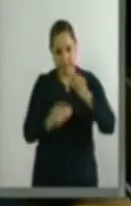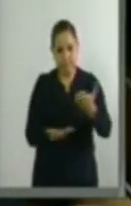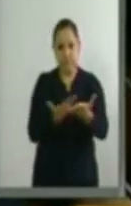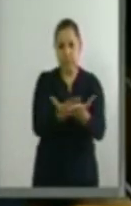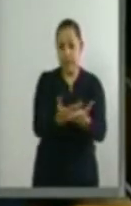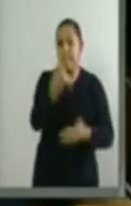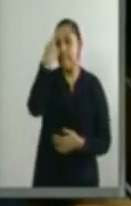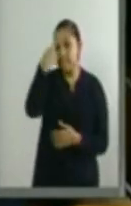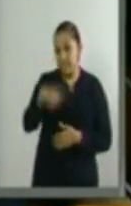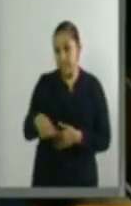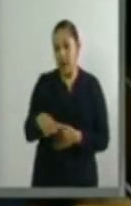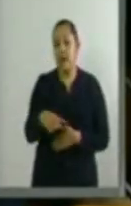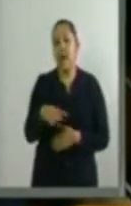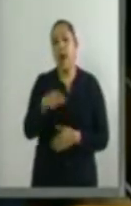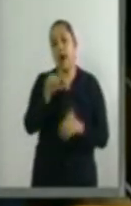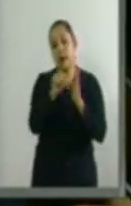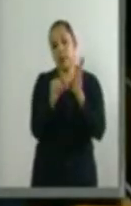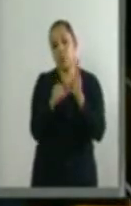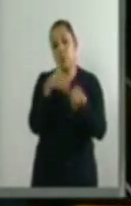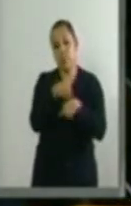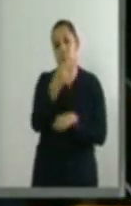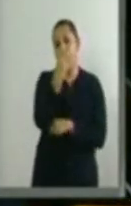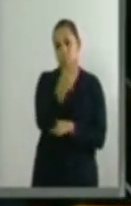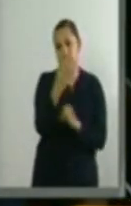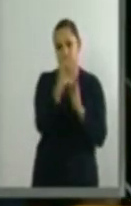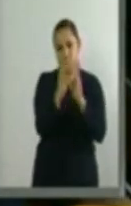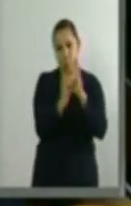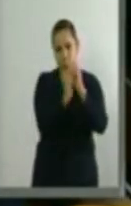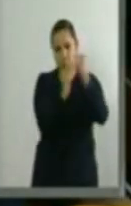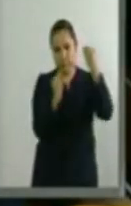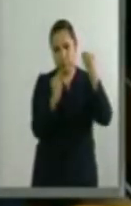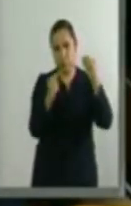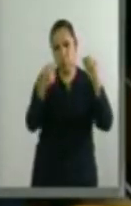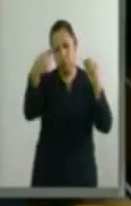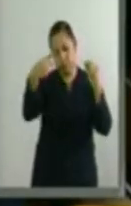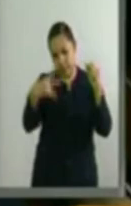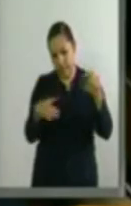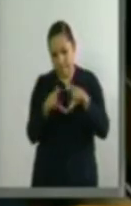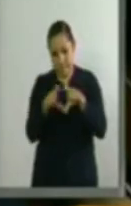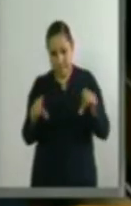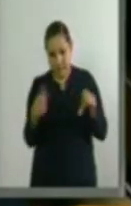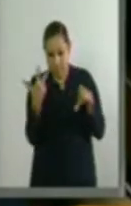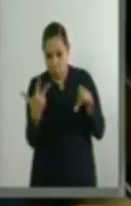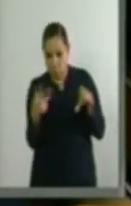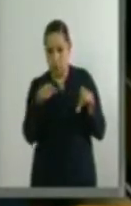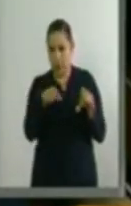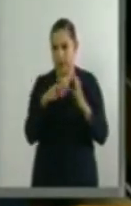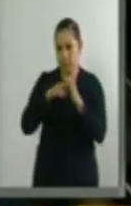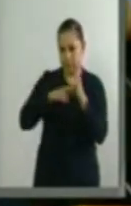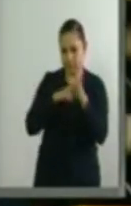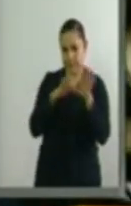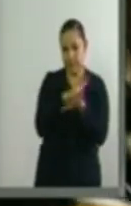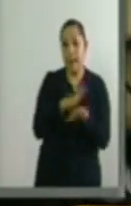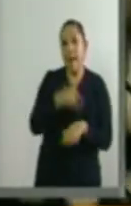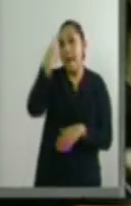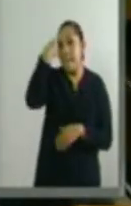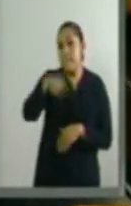octavo del artículo cuarto constitucional para que la autoridad competente expida